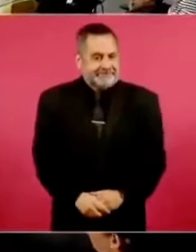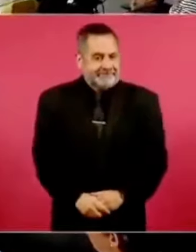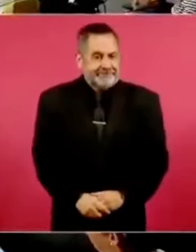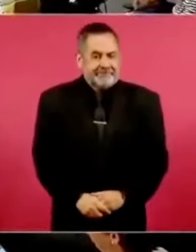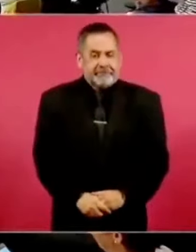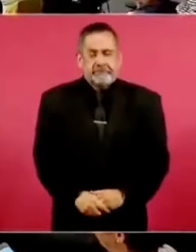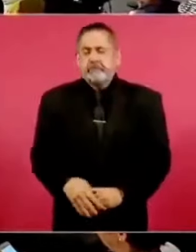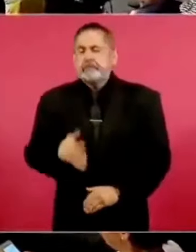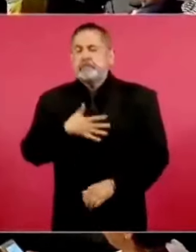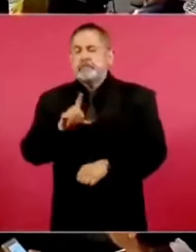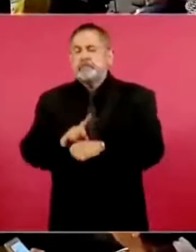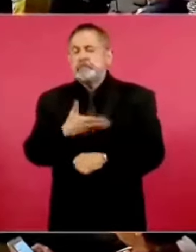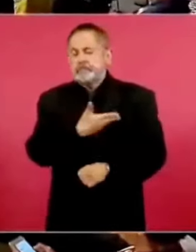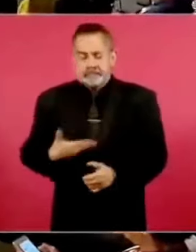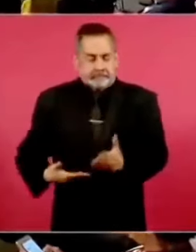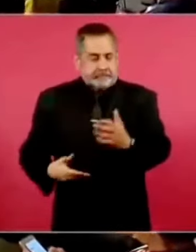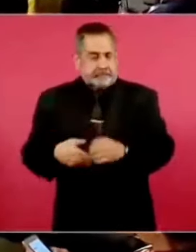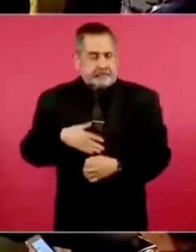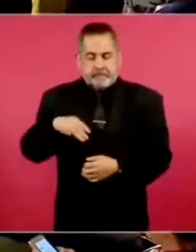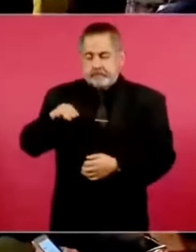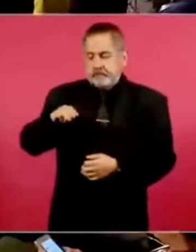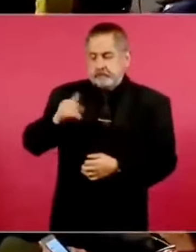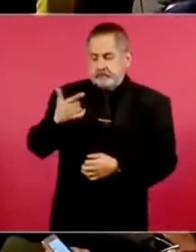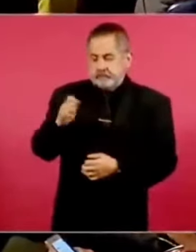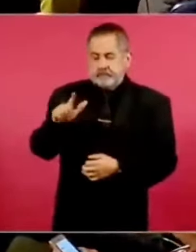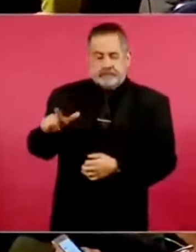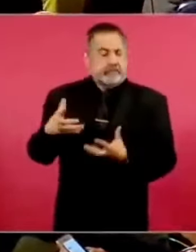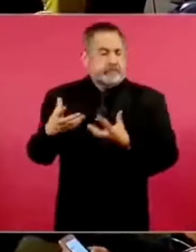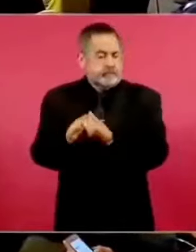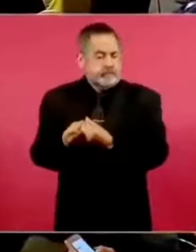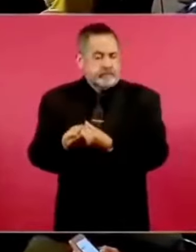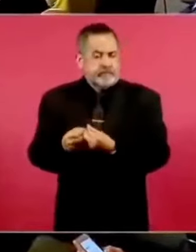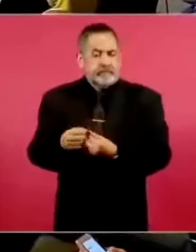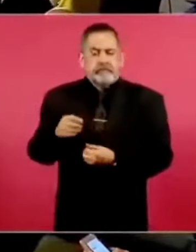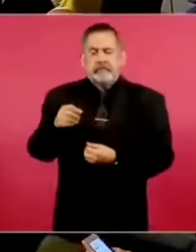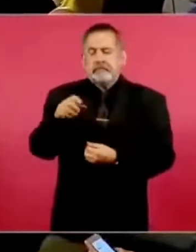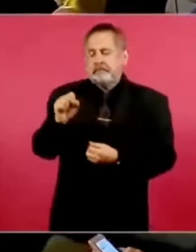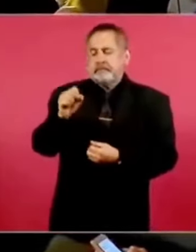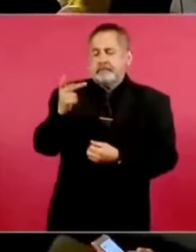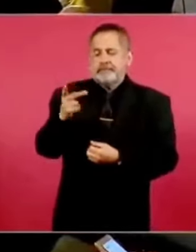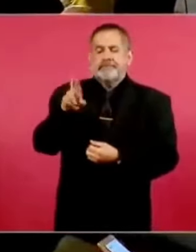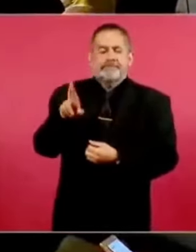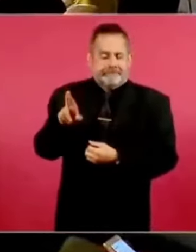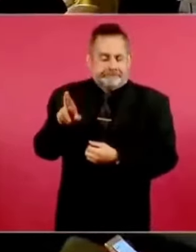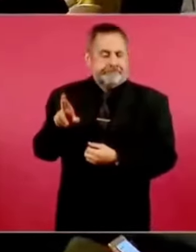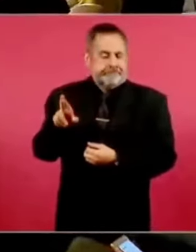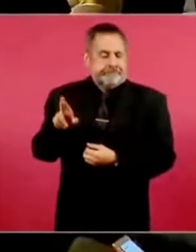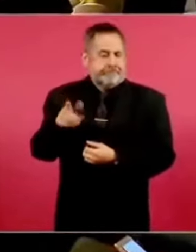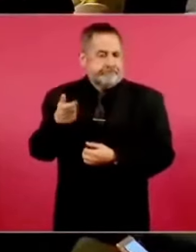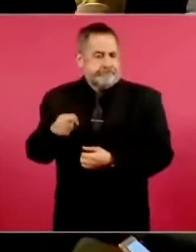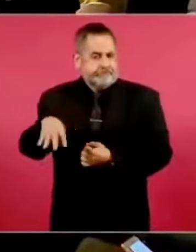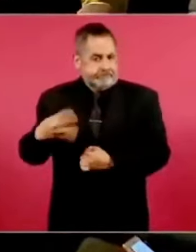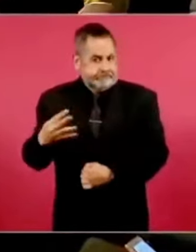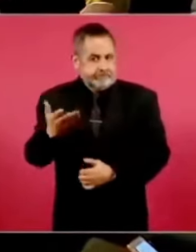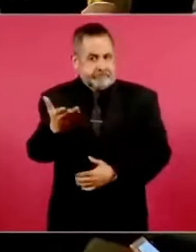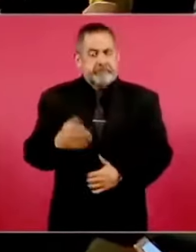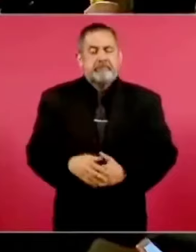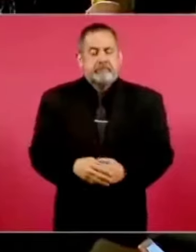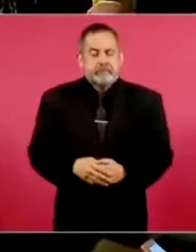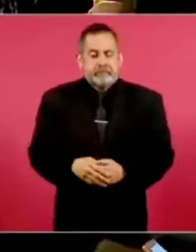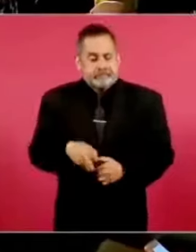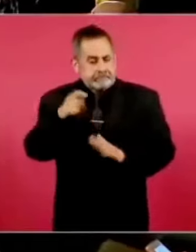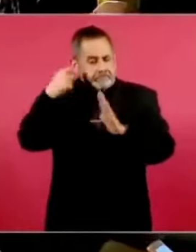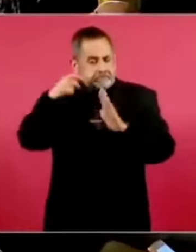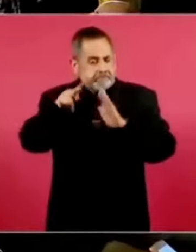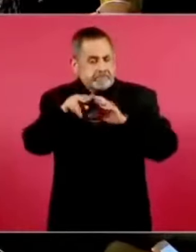Buenos días, presidente. Miguel Arzate, del Sistema Público de Radiodifusión del Estado Mexicano, Canal 14. Después de conocer